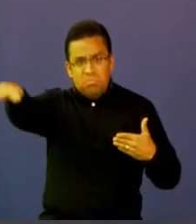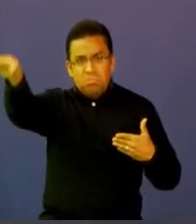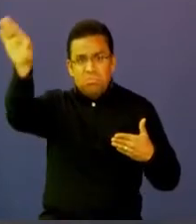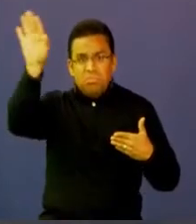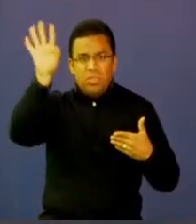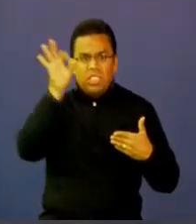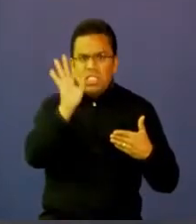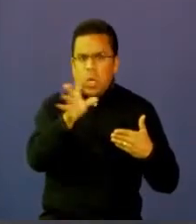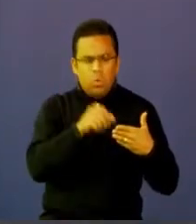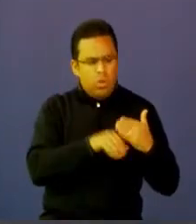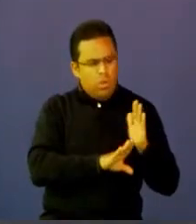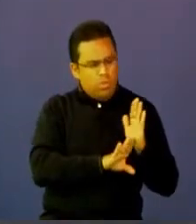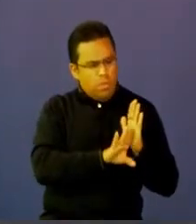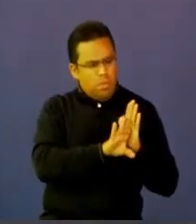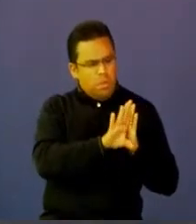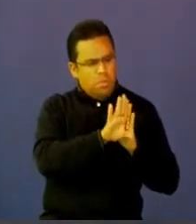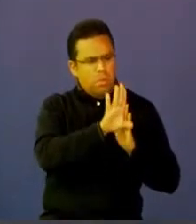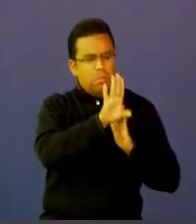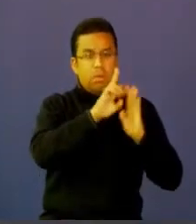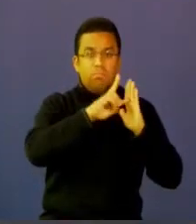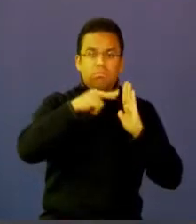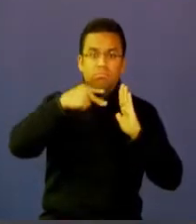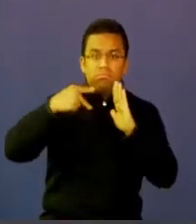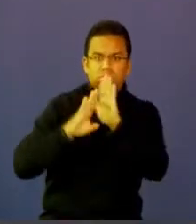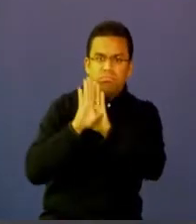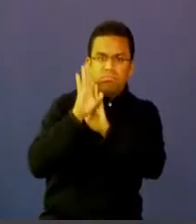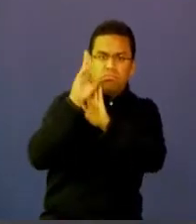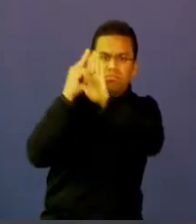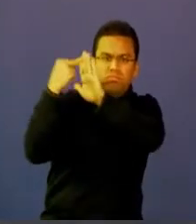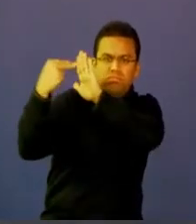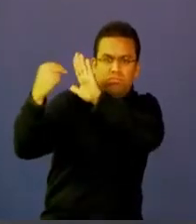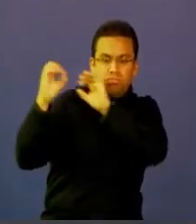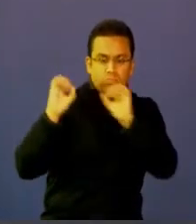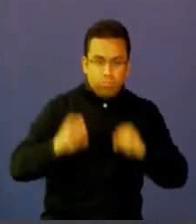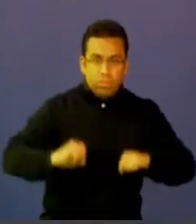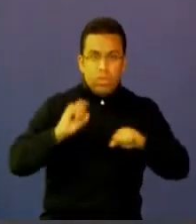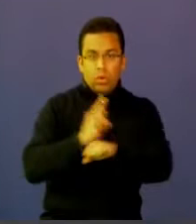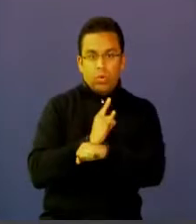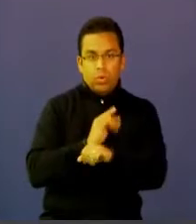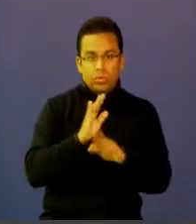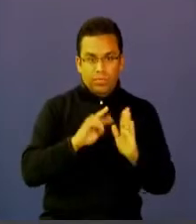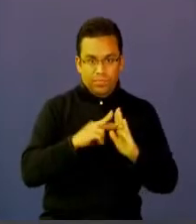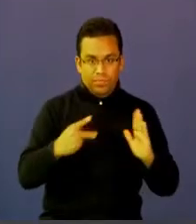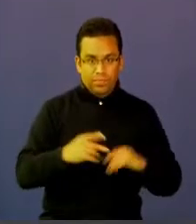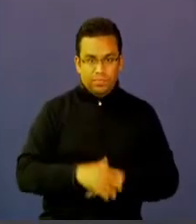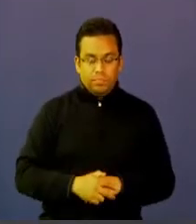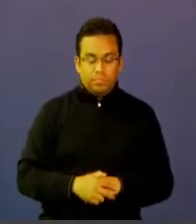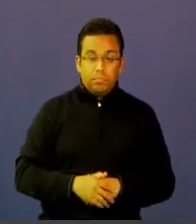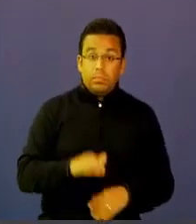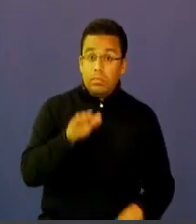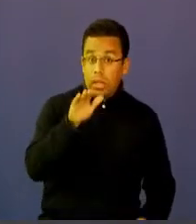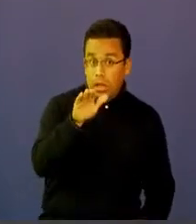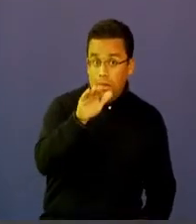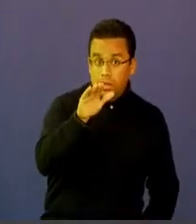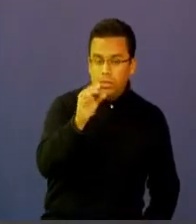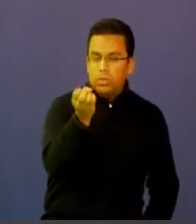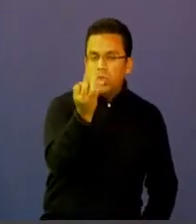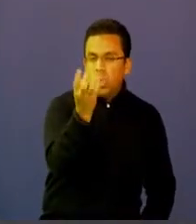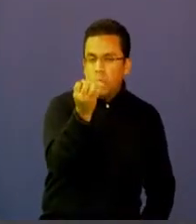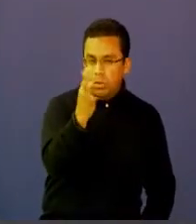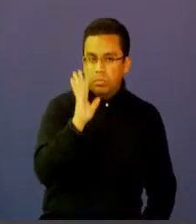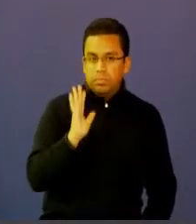avance contundente y significativo en el uso de la tecnología. Yo quiero hablar con algunas cifras. Hoy en día, si nos preguntáramos